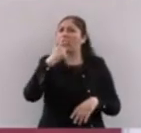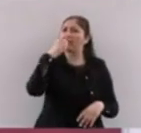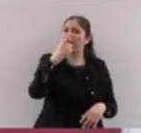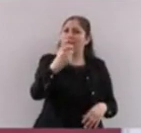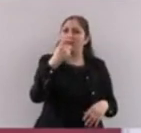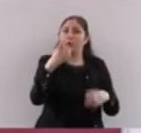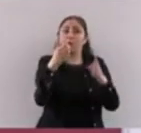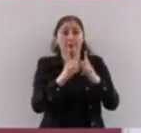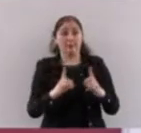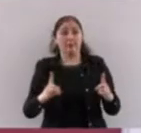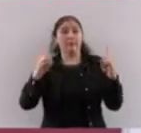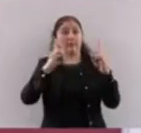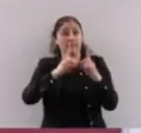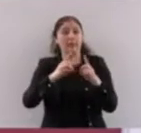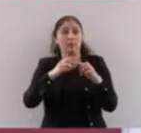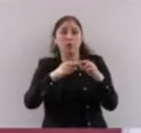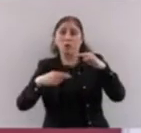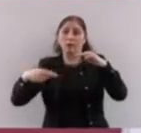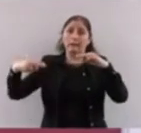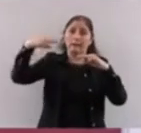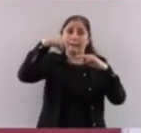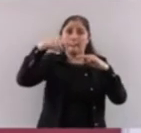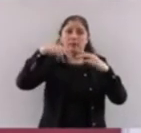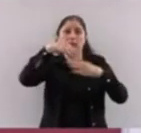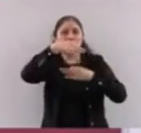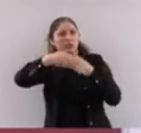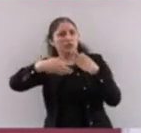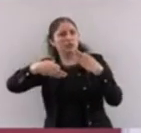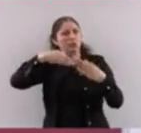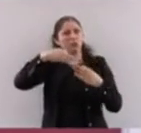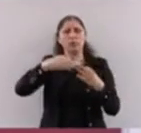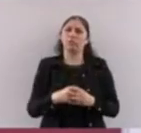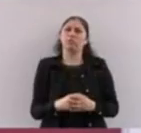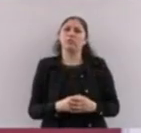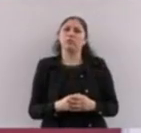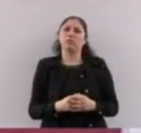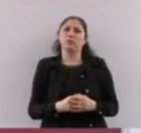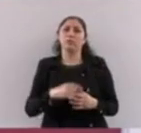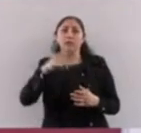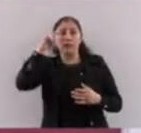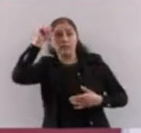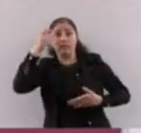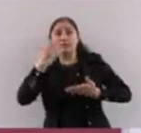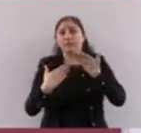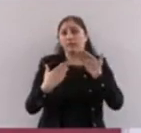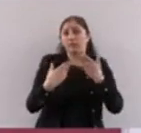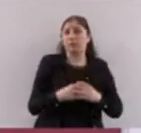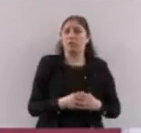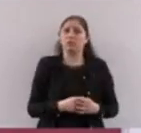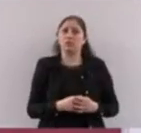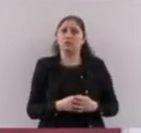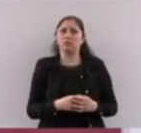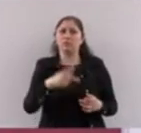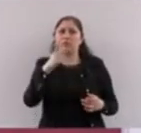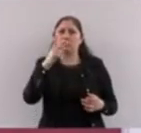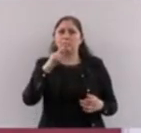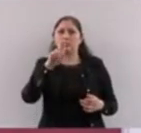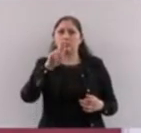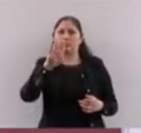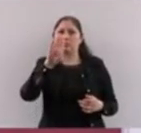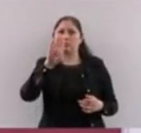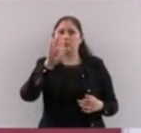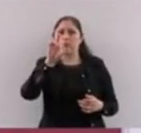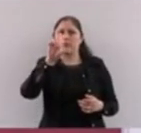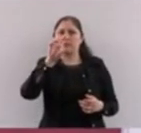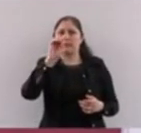al nivel de todos los demás. Nosotros no podemos tener sueldos muy grandes y la gente padeciendo.